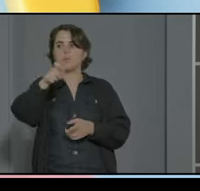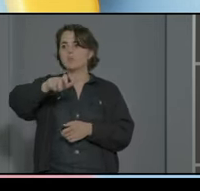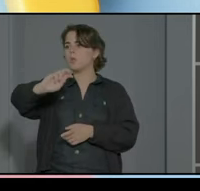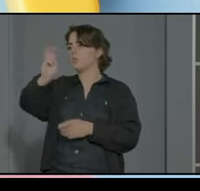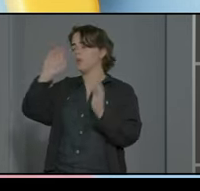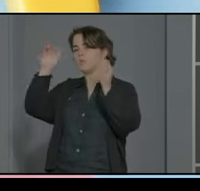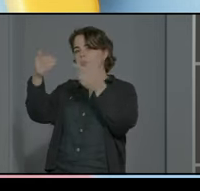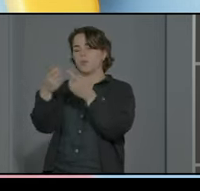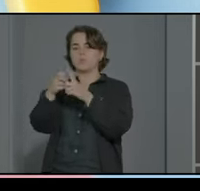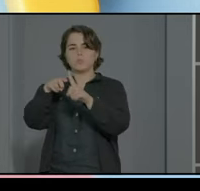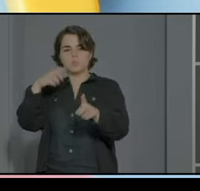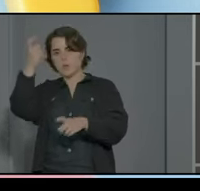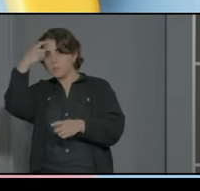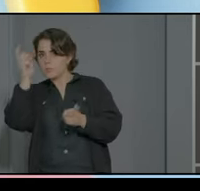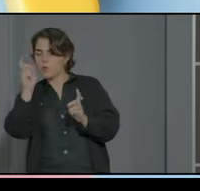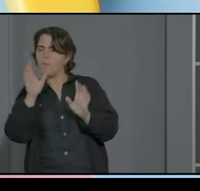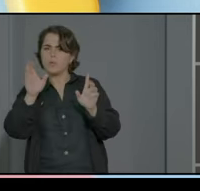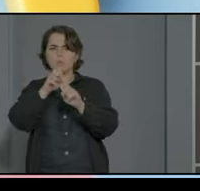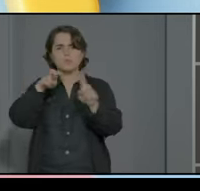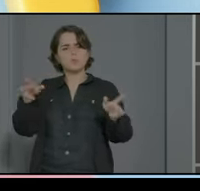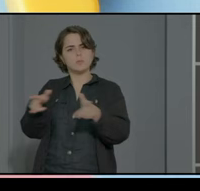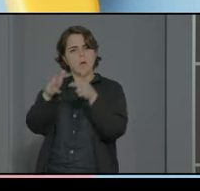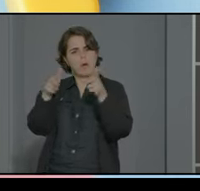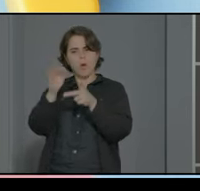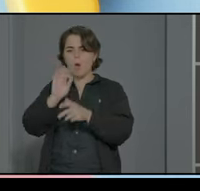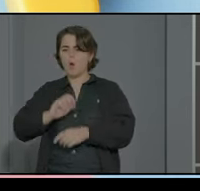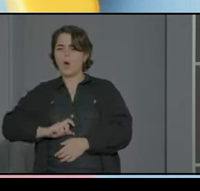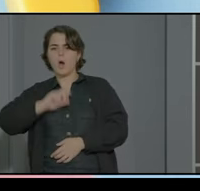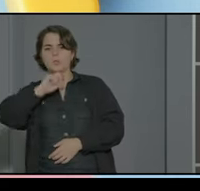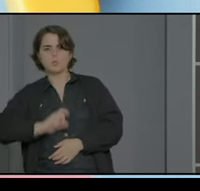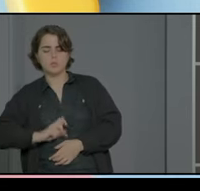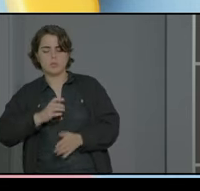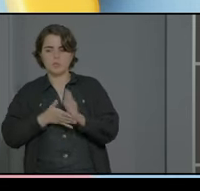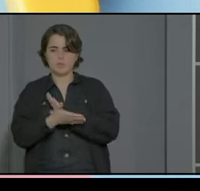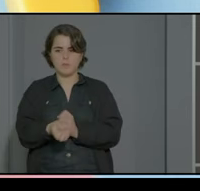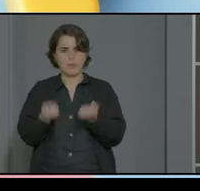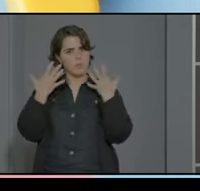pero con muchísimas necesidades a nivel social en el nivel de autoestima que no podemos dejar de pasar por alto